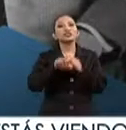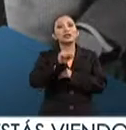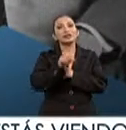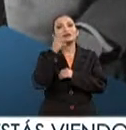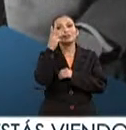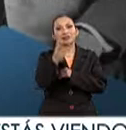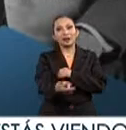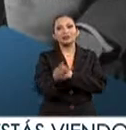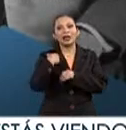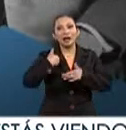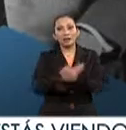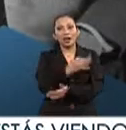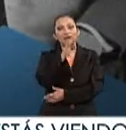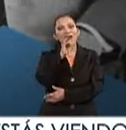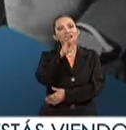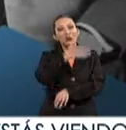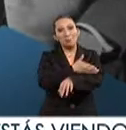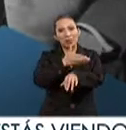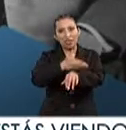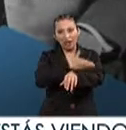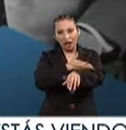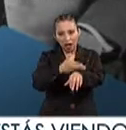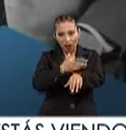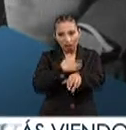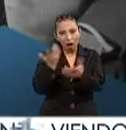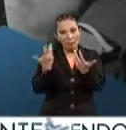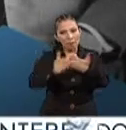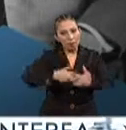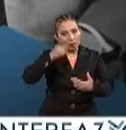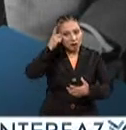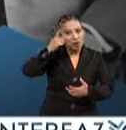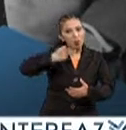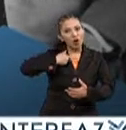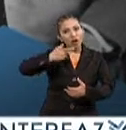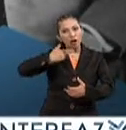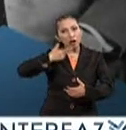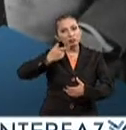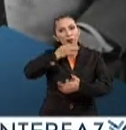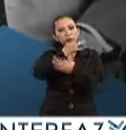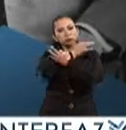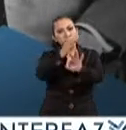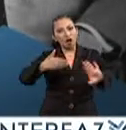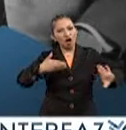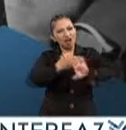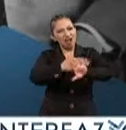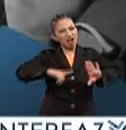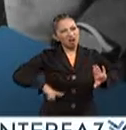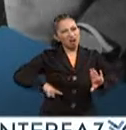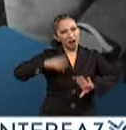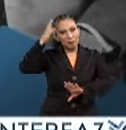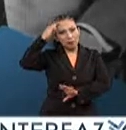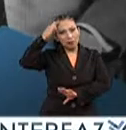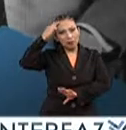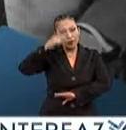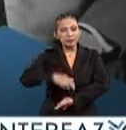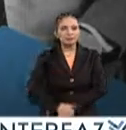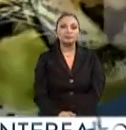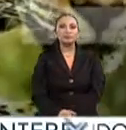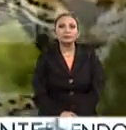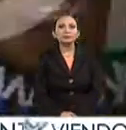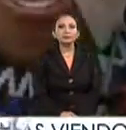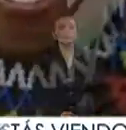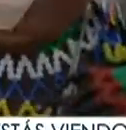En 1873 nace Francisco I. Madero, empresario y político que se pronunció contra el régimen de Porfirio Díaz.